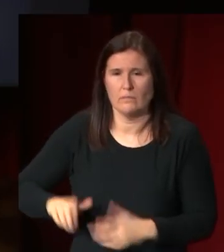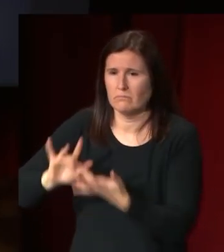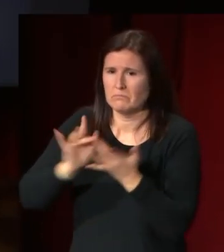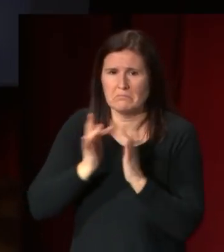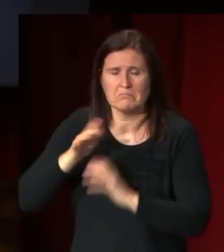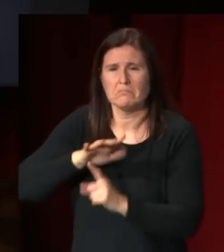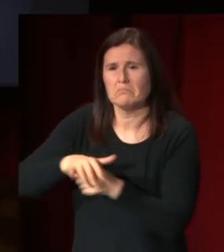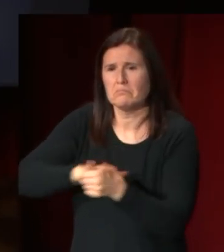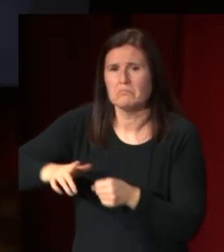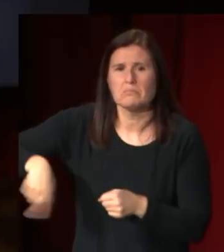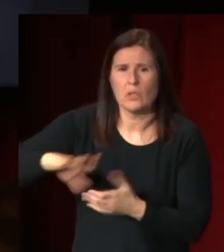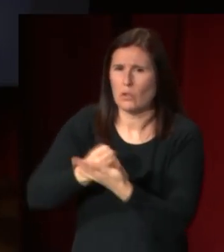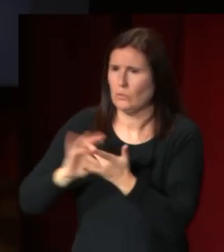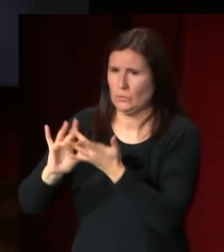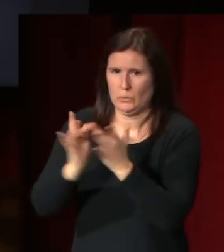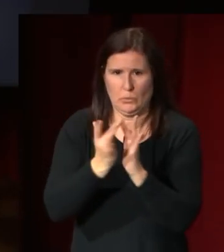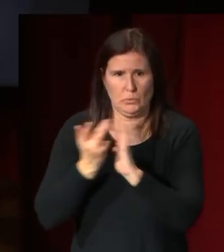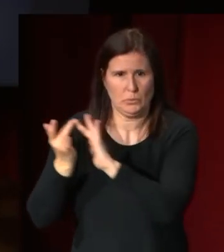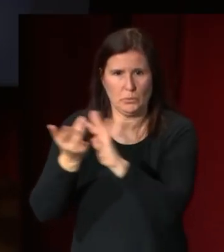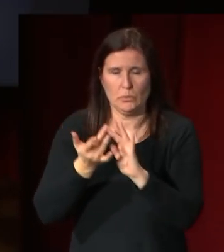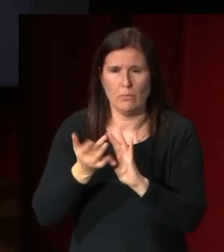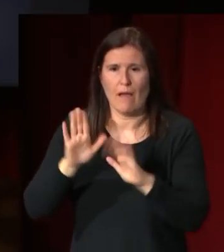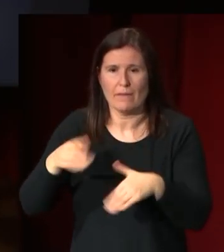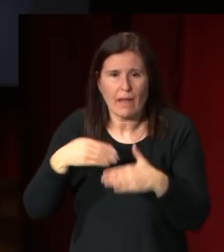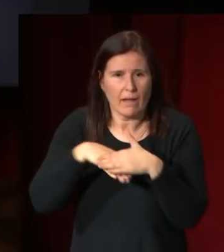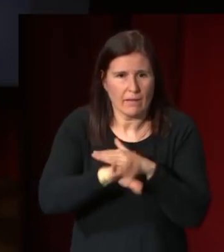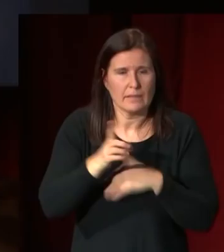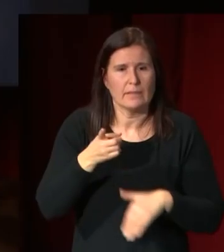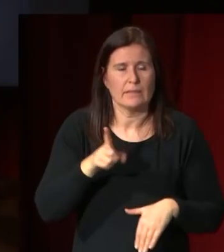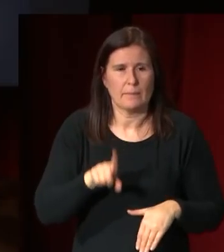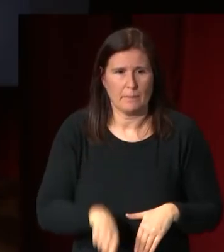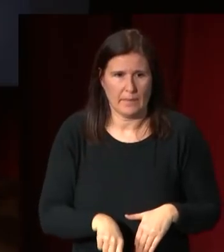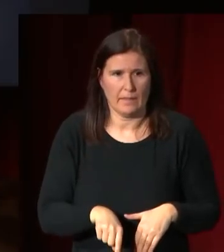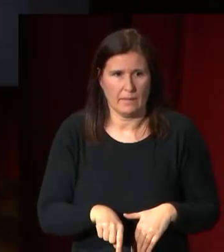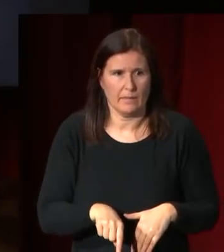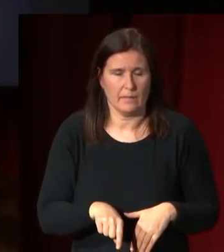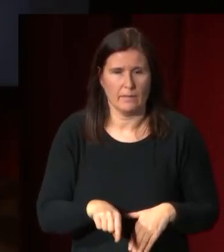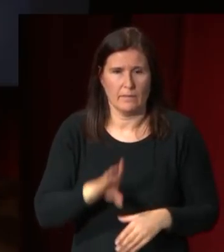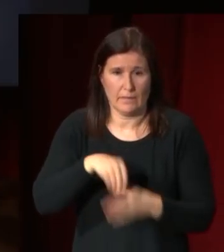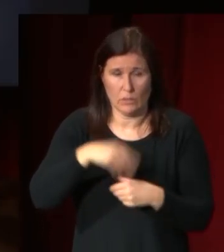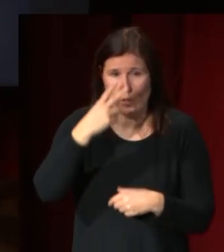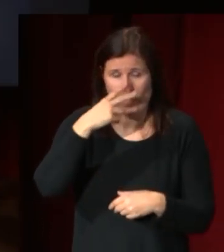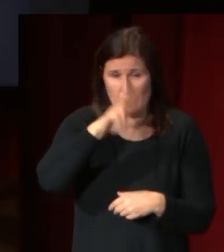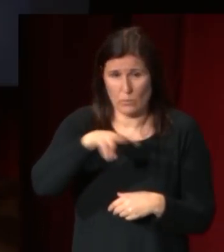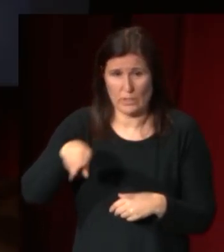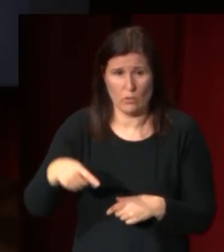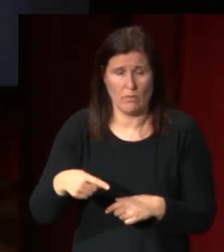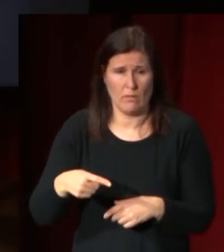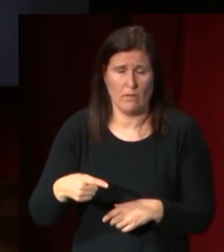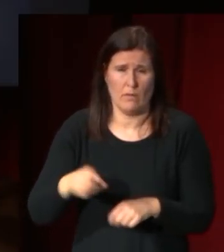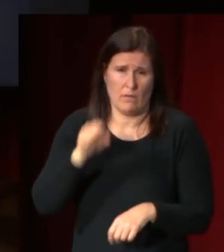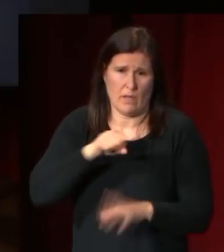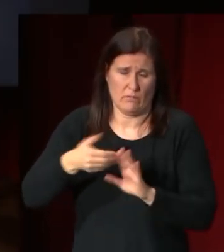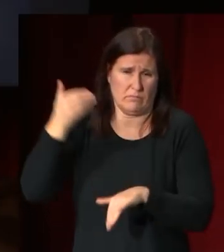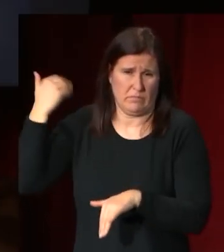todos en contacto se conserva también en el museo desde hace muchos años